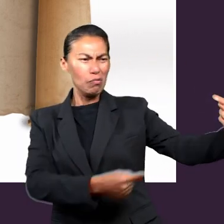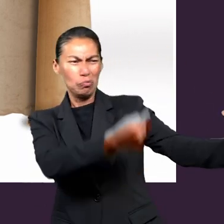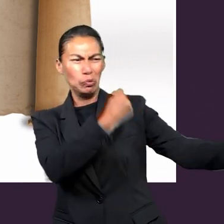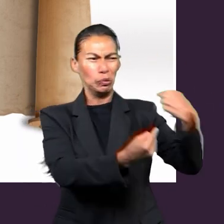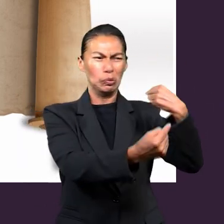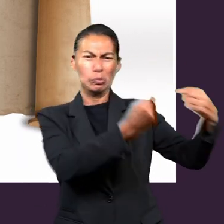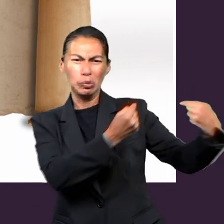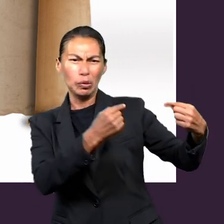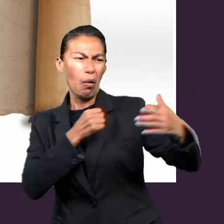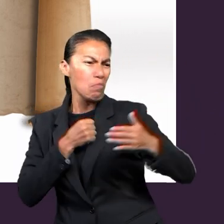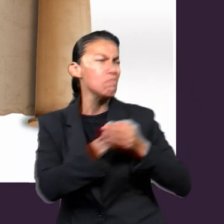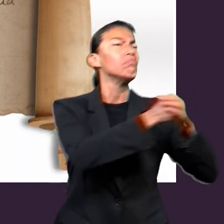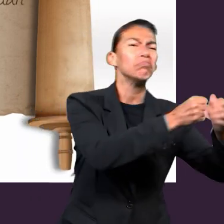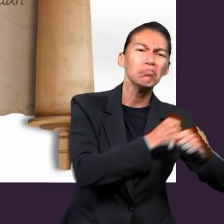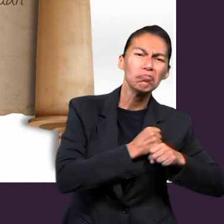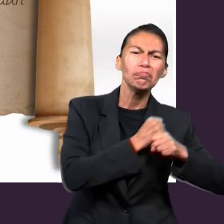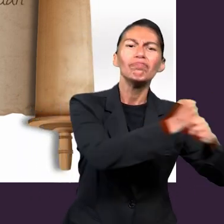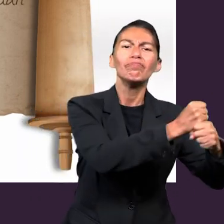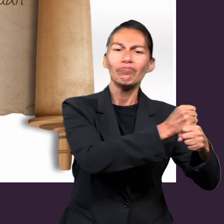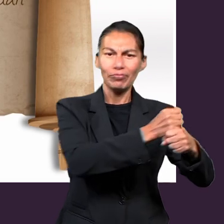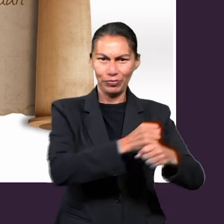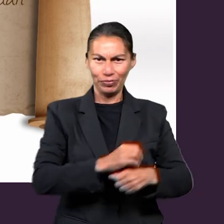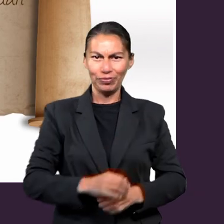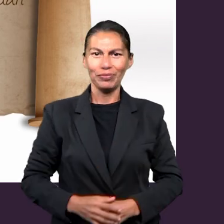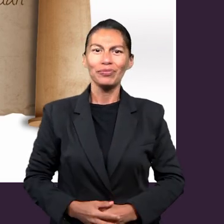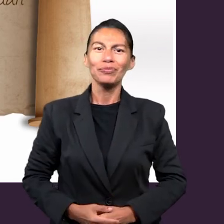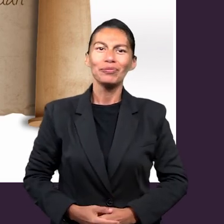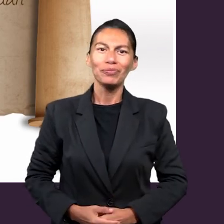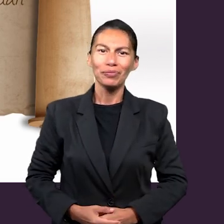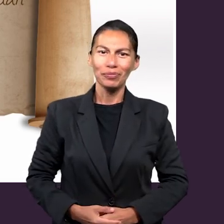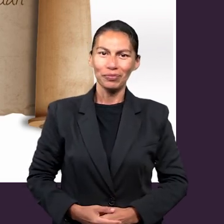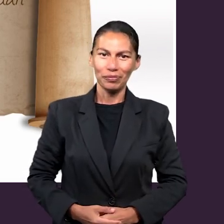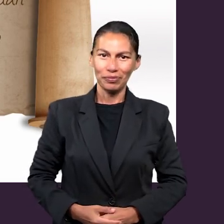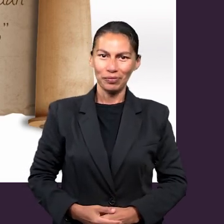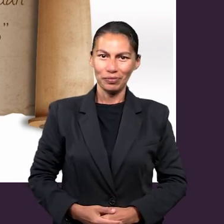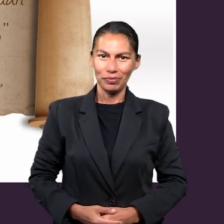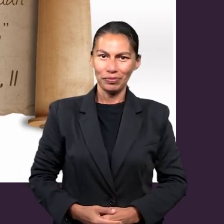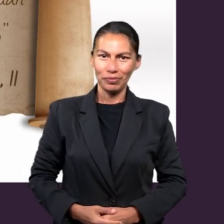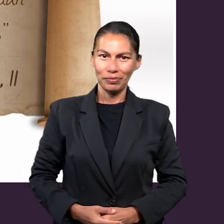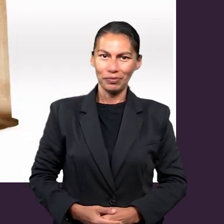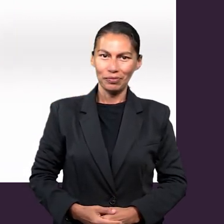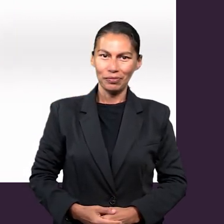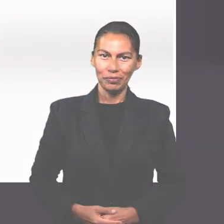armadura de Dios para que puedan estar firmes contra las artimañas del diablo.